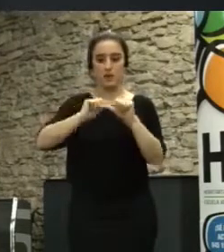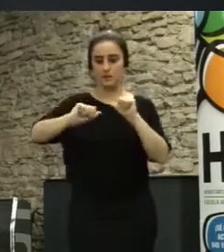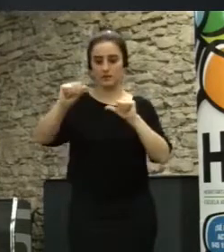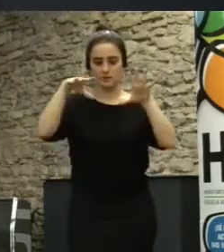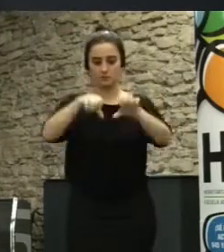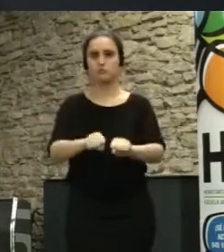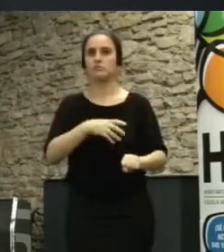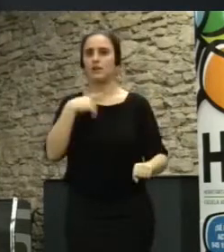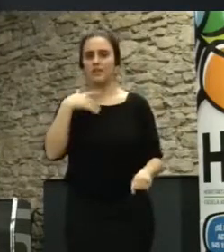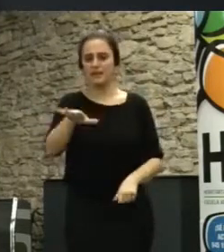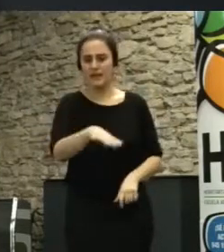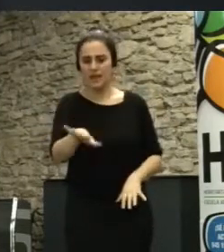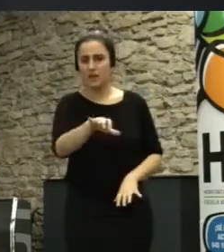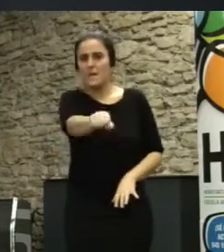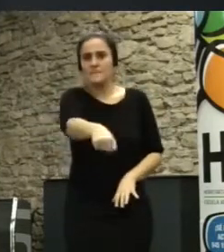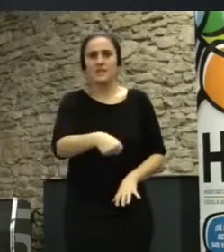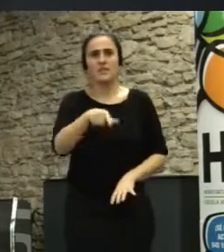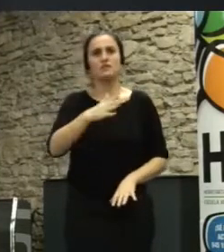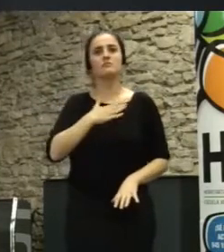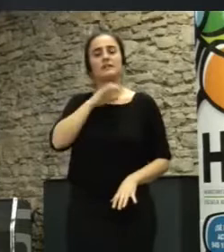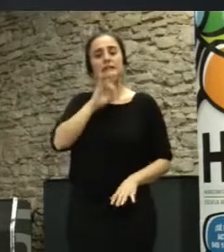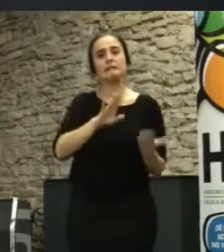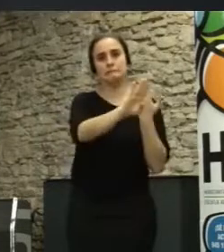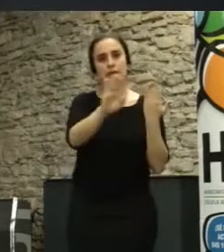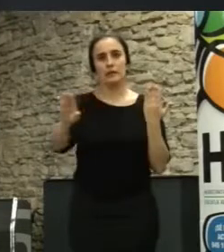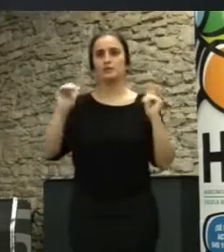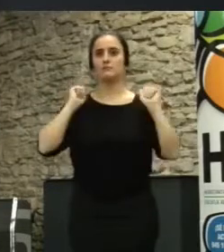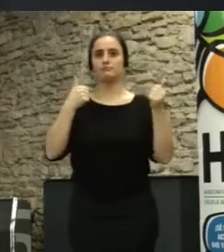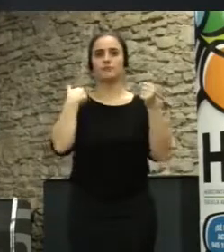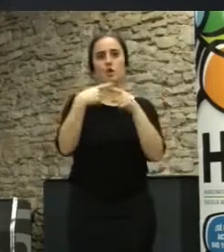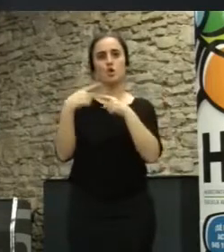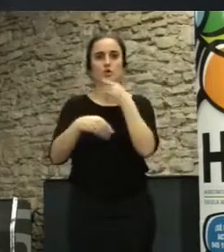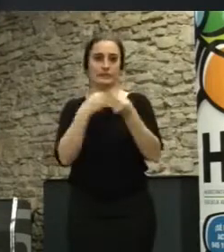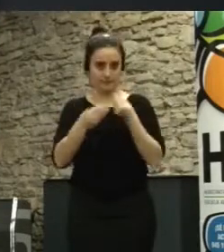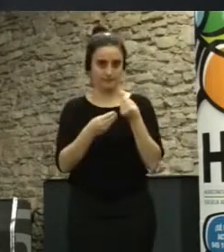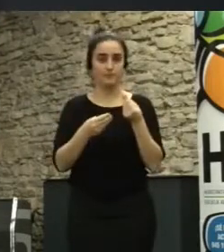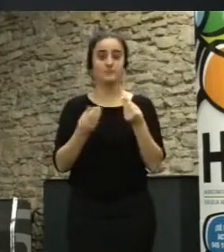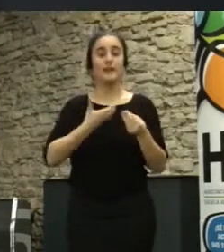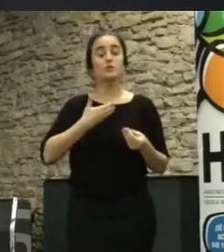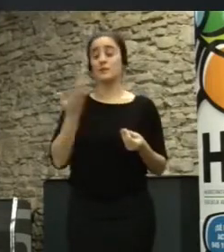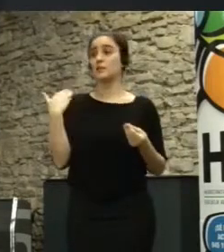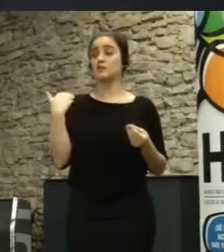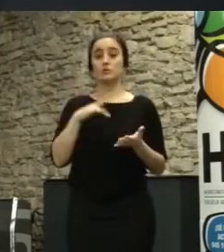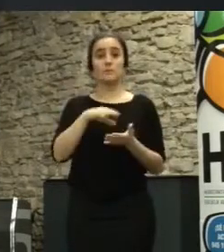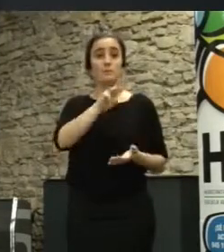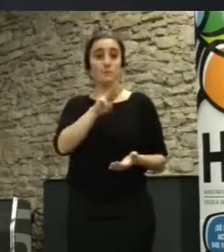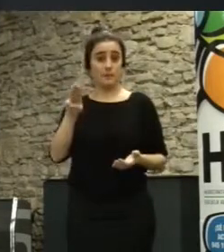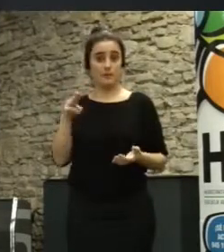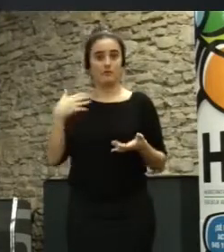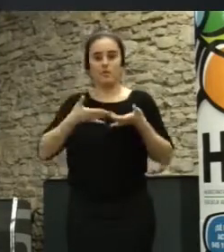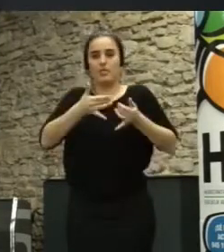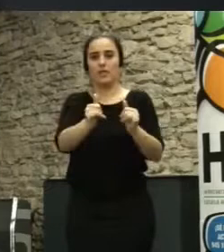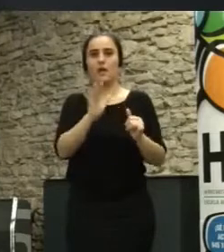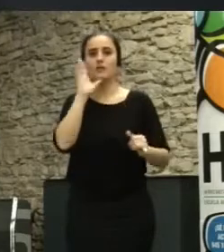espacio vacío esto es de los vecinos y se empezaron a hacer cosas el ayuntamiento de entonces que era el partido popular lo cedió en el sentido de que